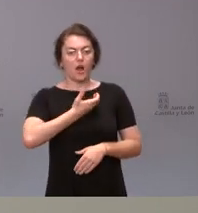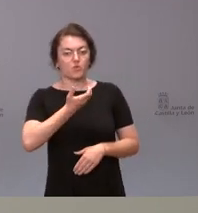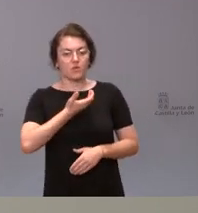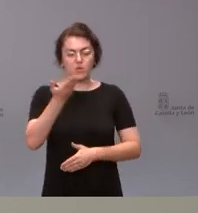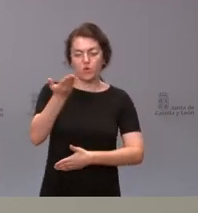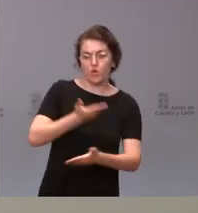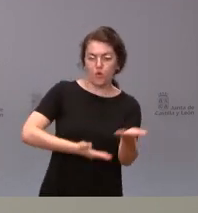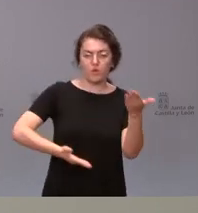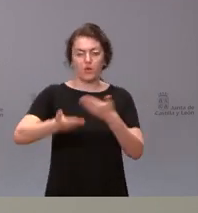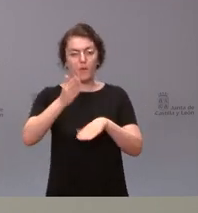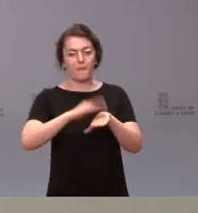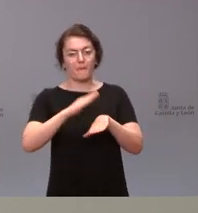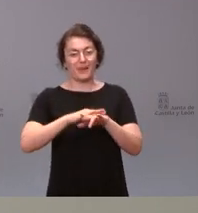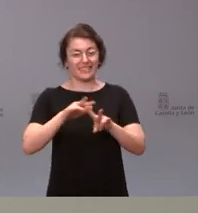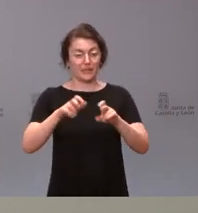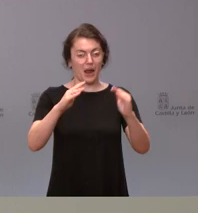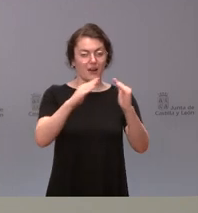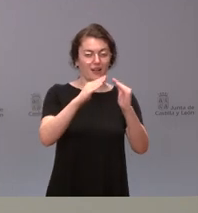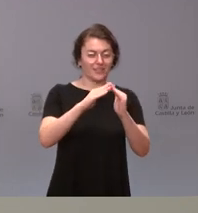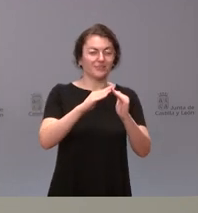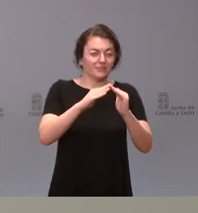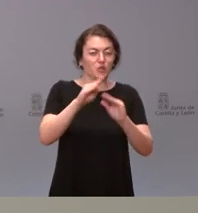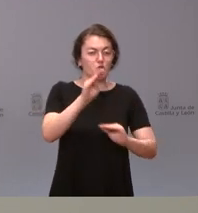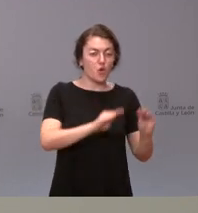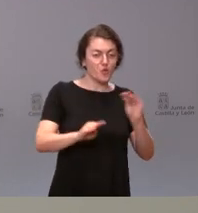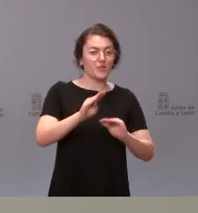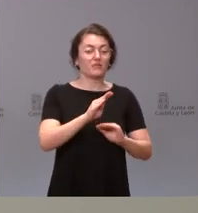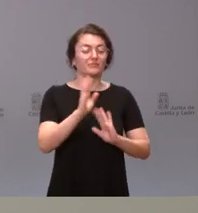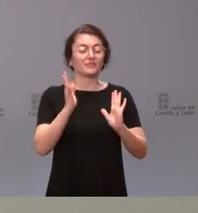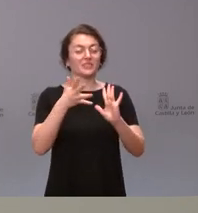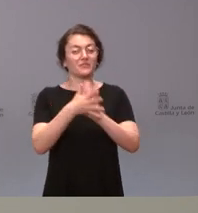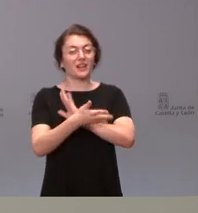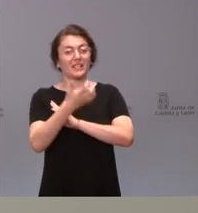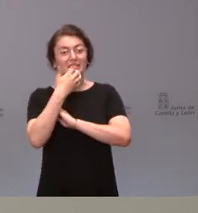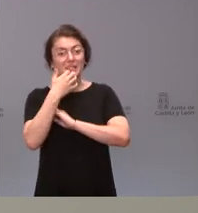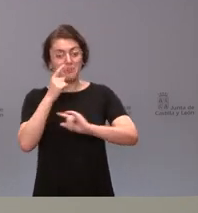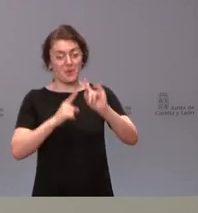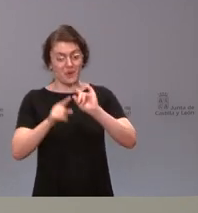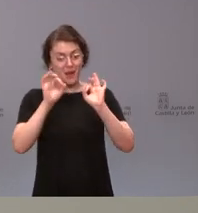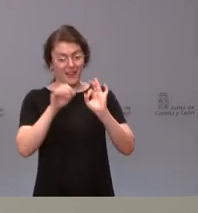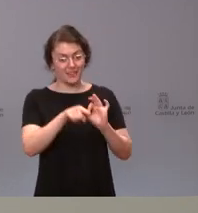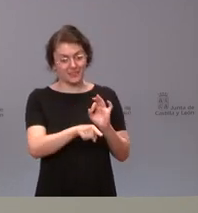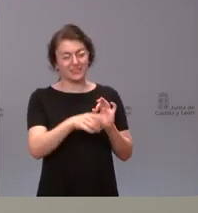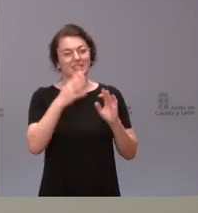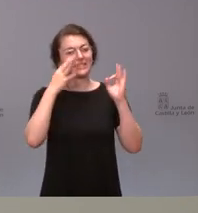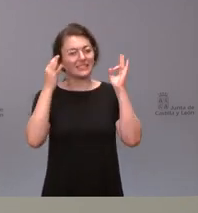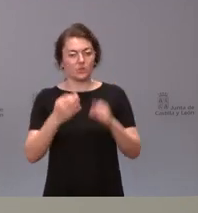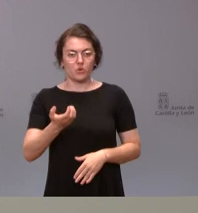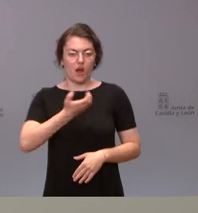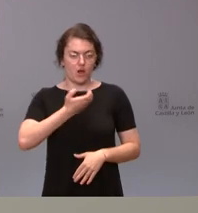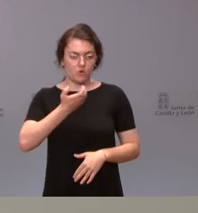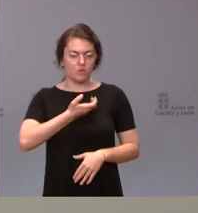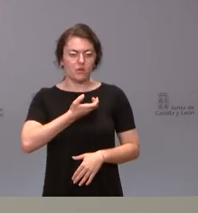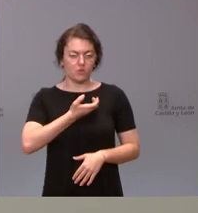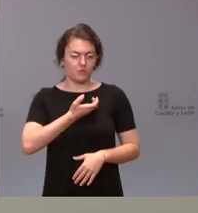para solventar esa cuestión. Por tanto, si realmente ahí está uno de los problemas, pues estoy seguro que los ayuntamientos también